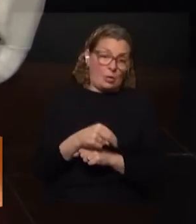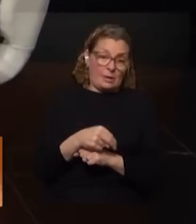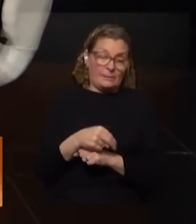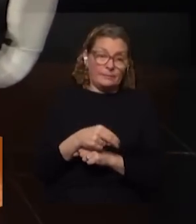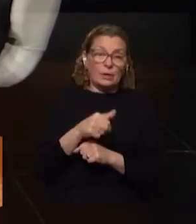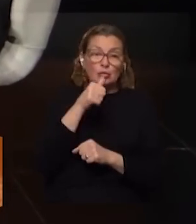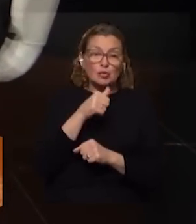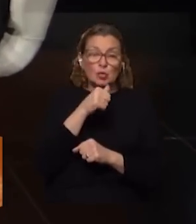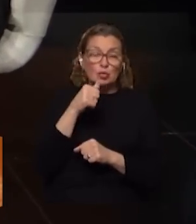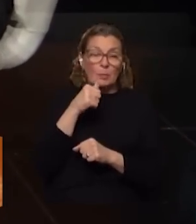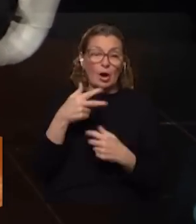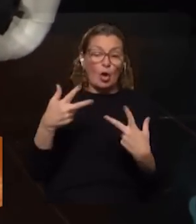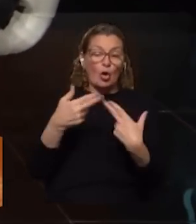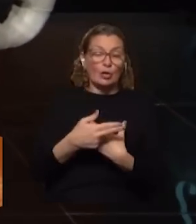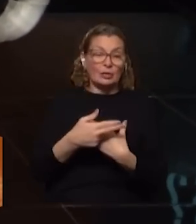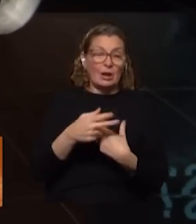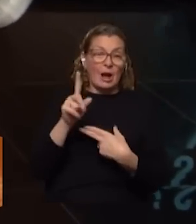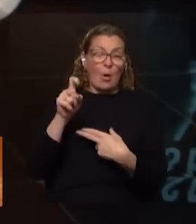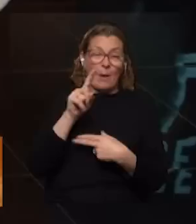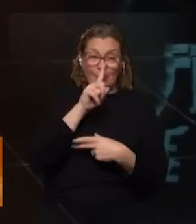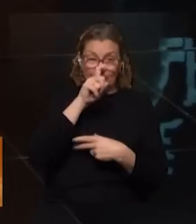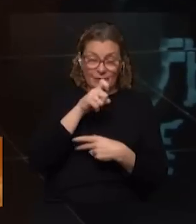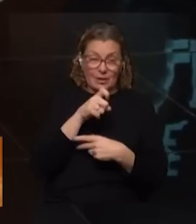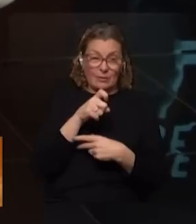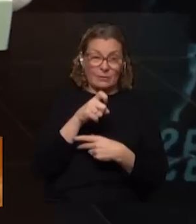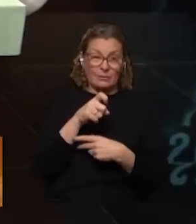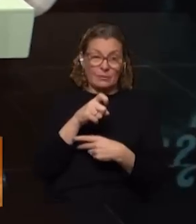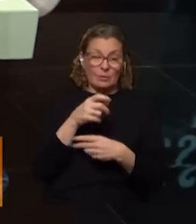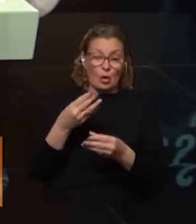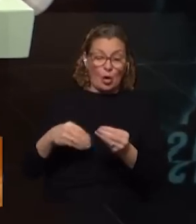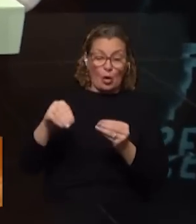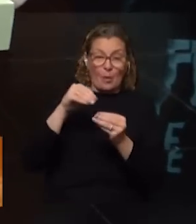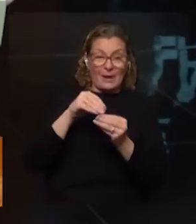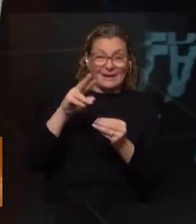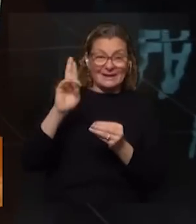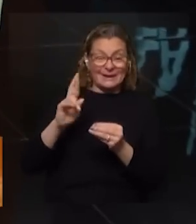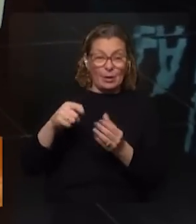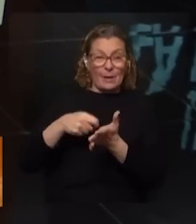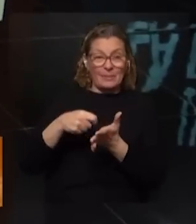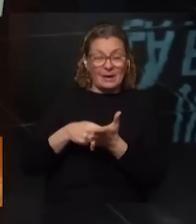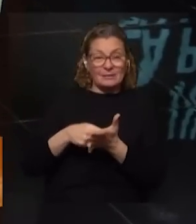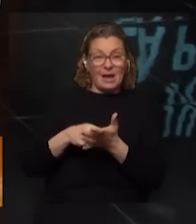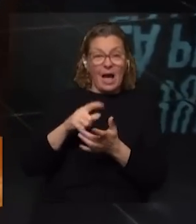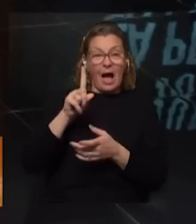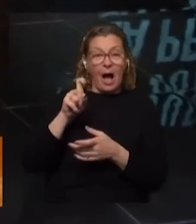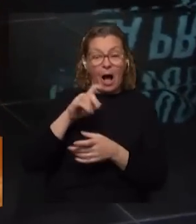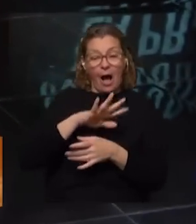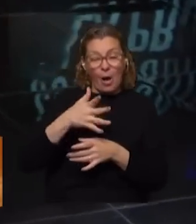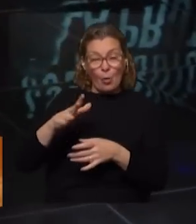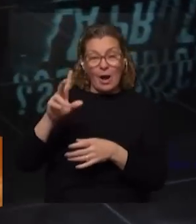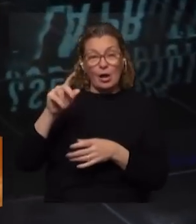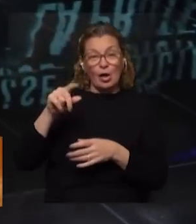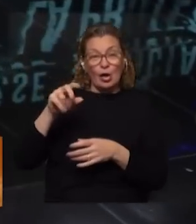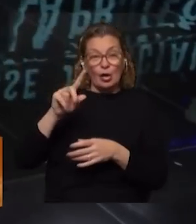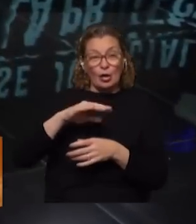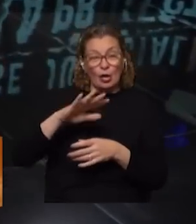la solución para no cortar el suministro de agua a la ciudad de Montevideo fue incorporar agua del río de la plata al proceso de aguas corrientes y ahí vino el problema de la